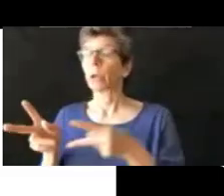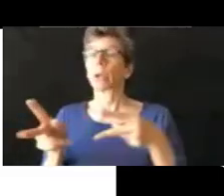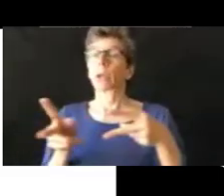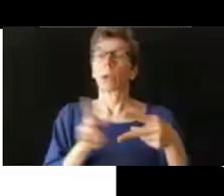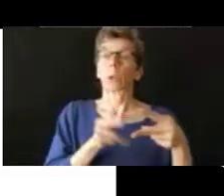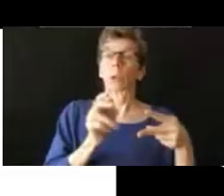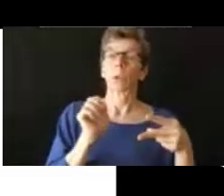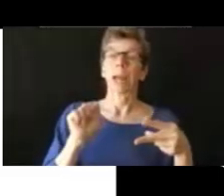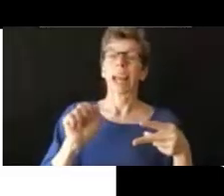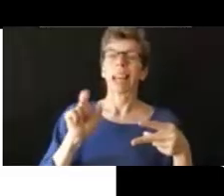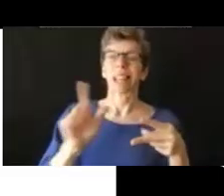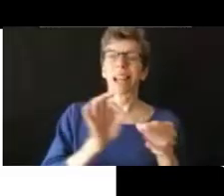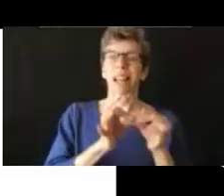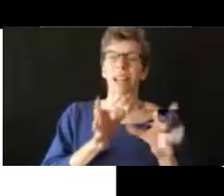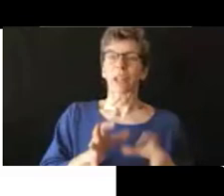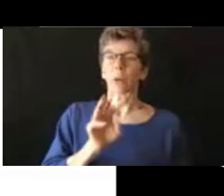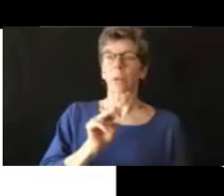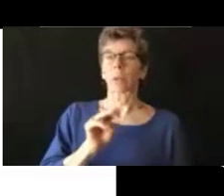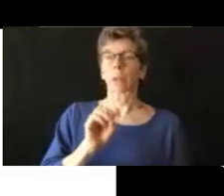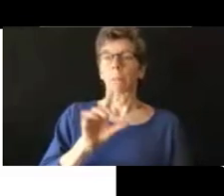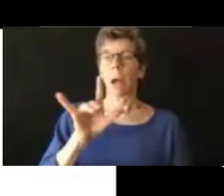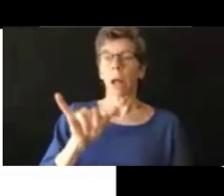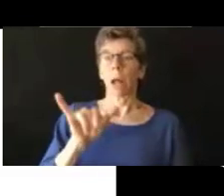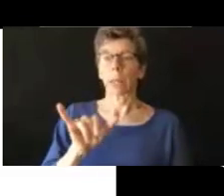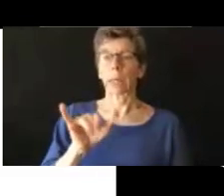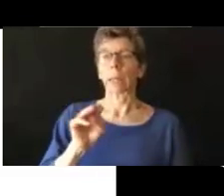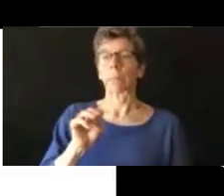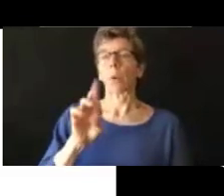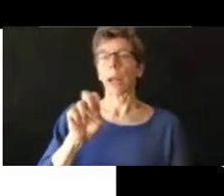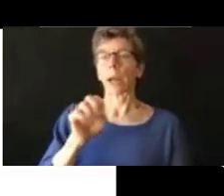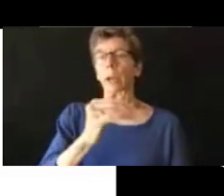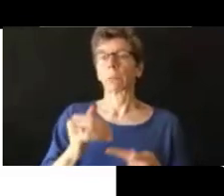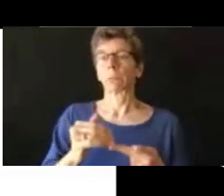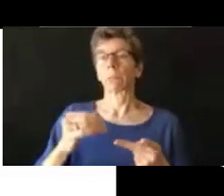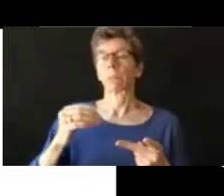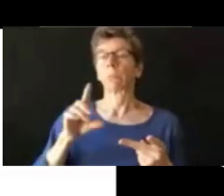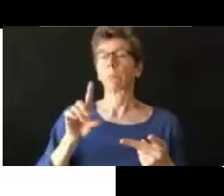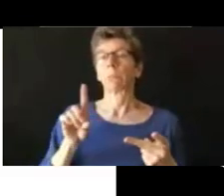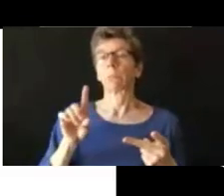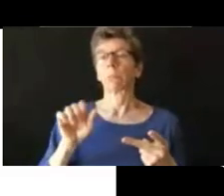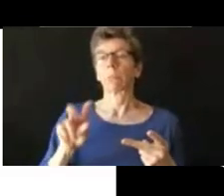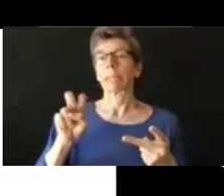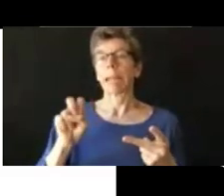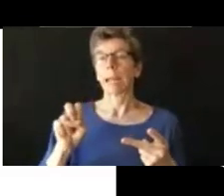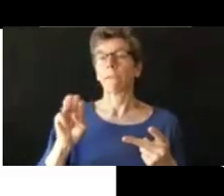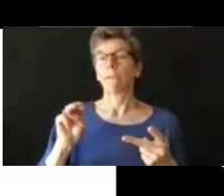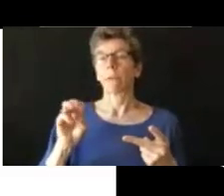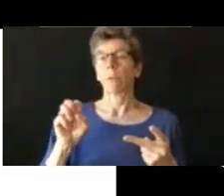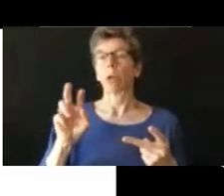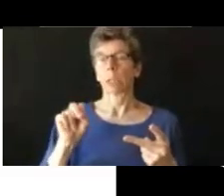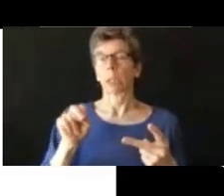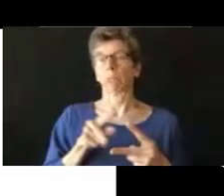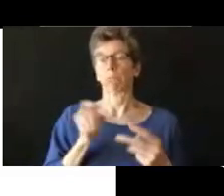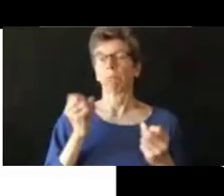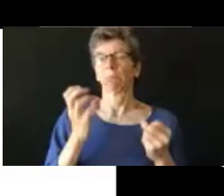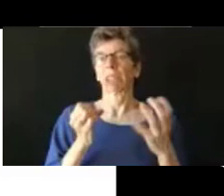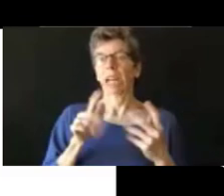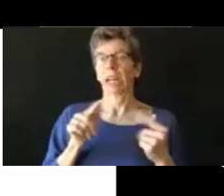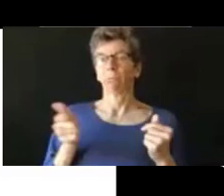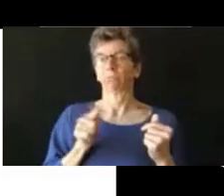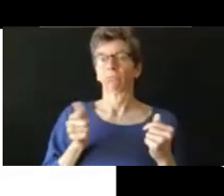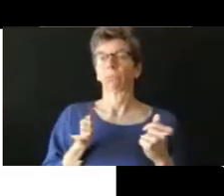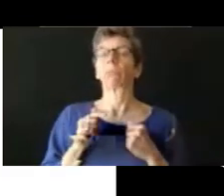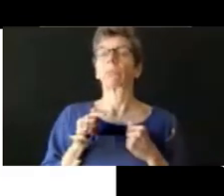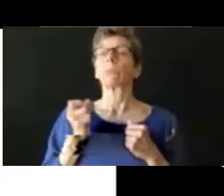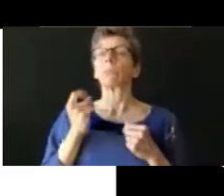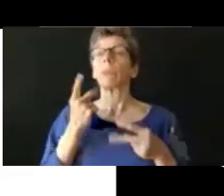que son nuestros intérpretes de lenguaje de señas. Quisiera tomar un momento para decirles por anticipado que